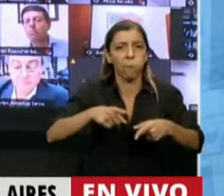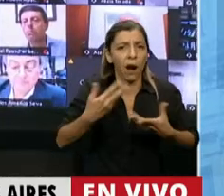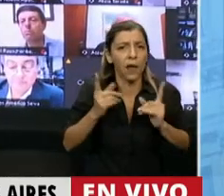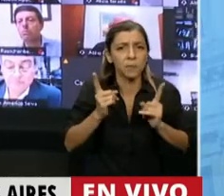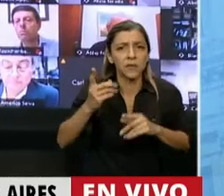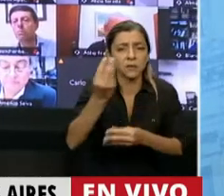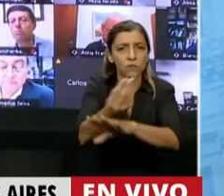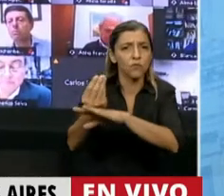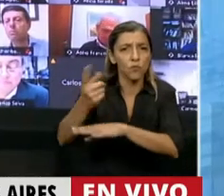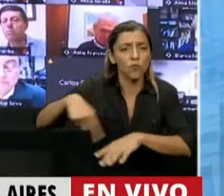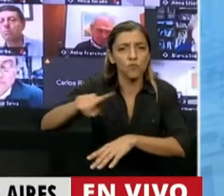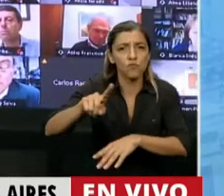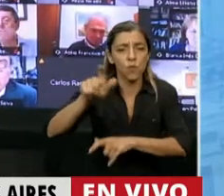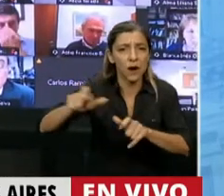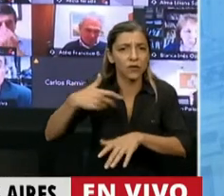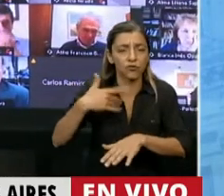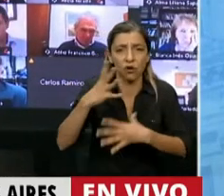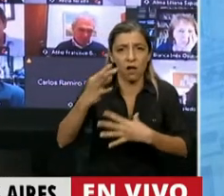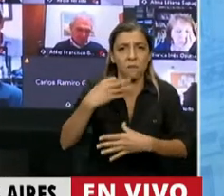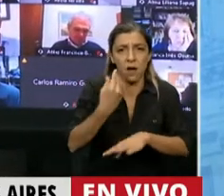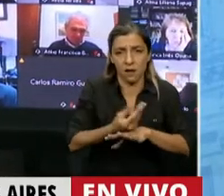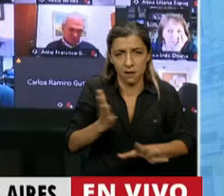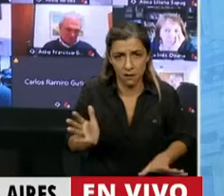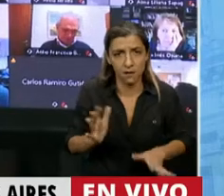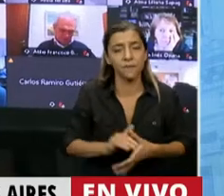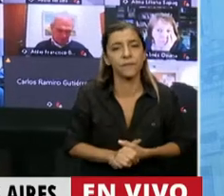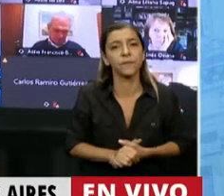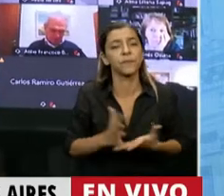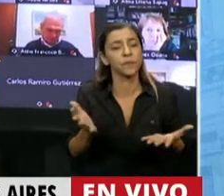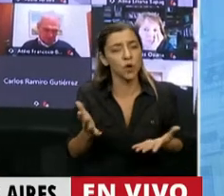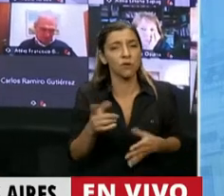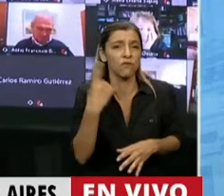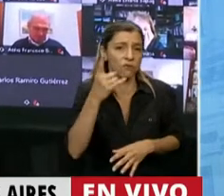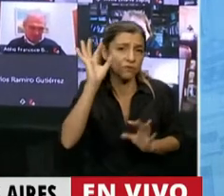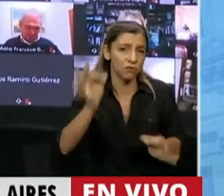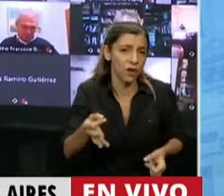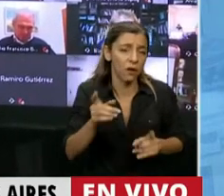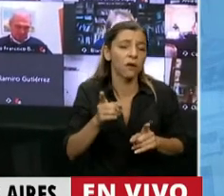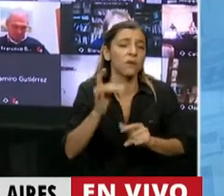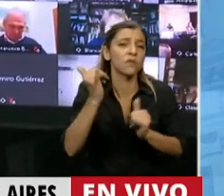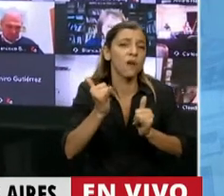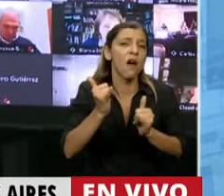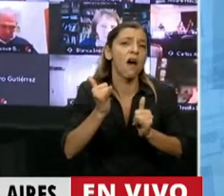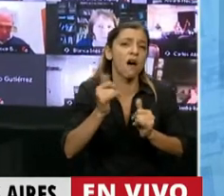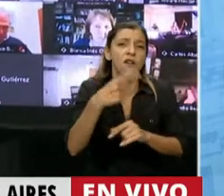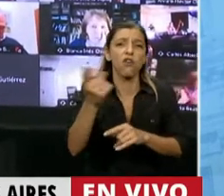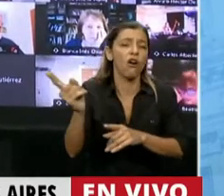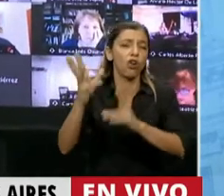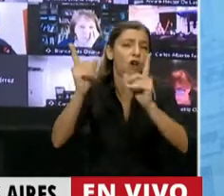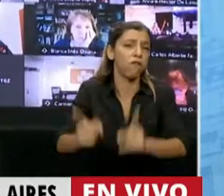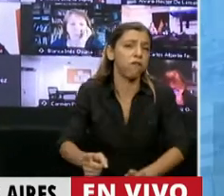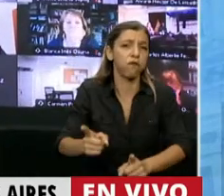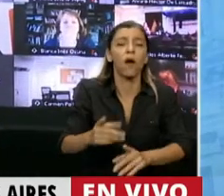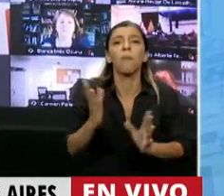bancadas que son del mismo bloque o de los mismos interbloques y defienden posiciones